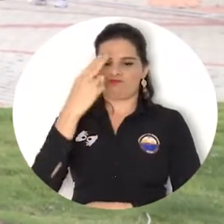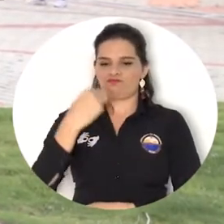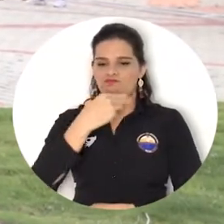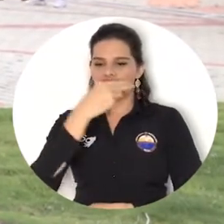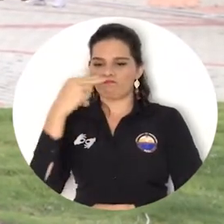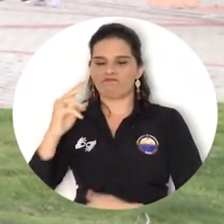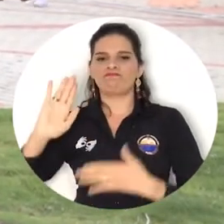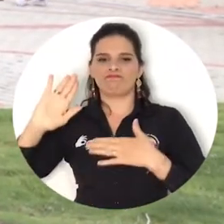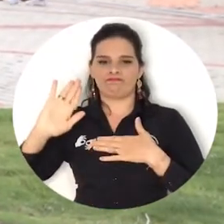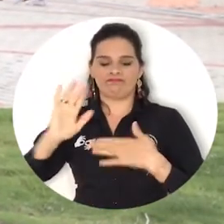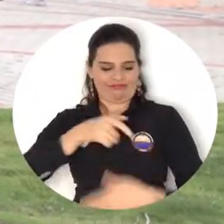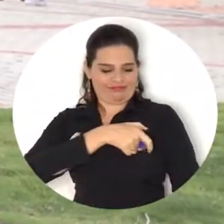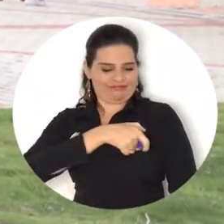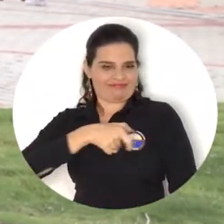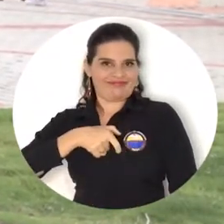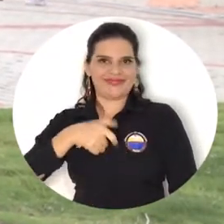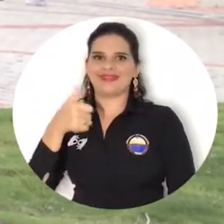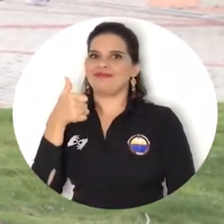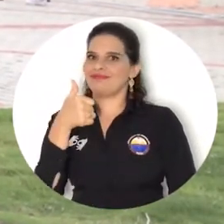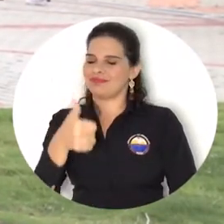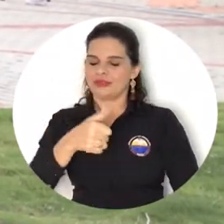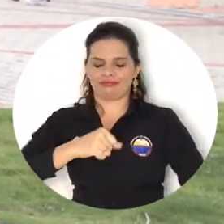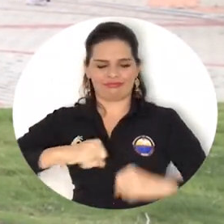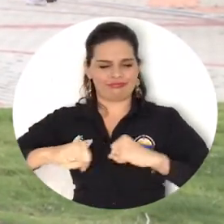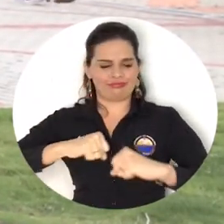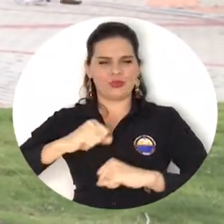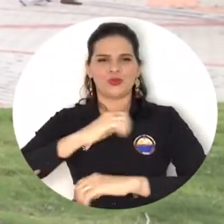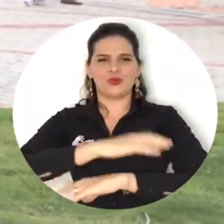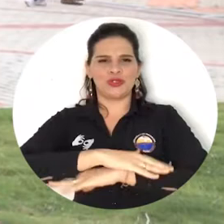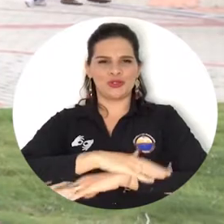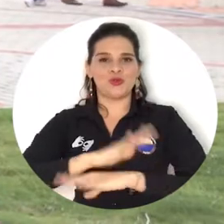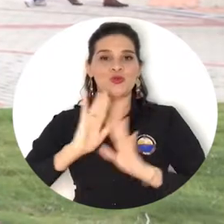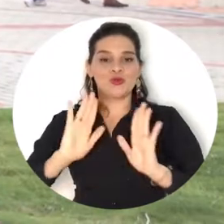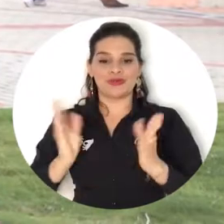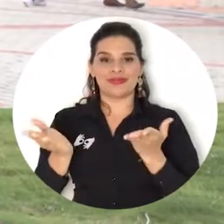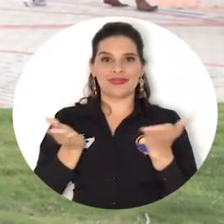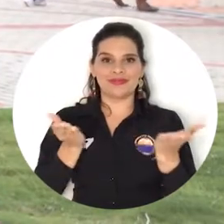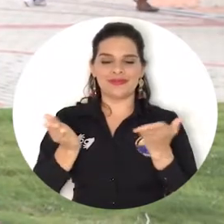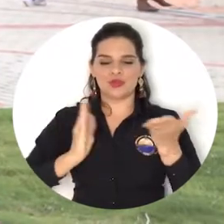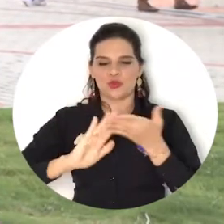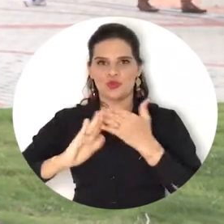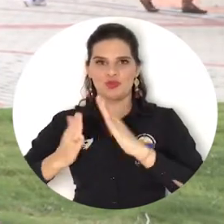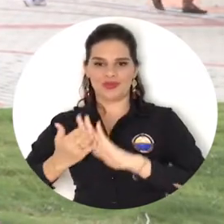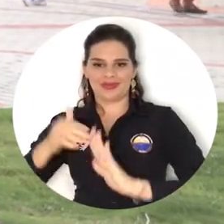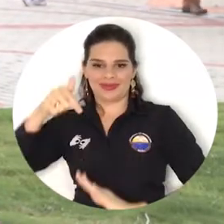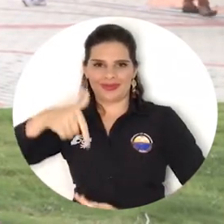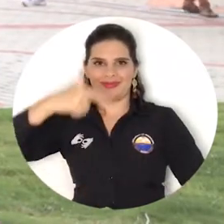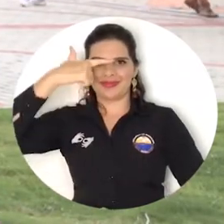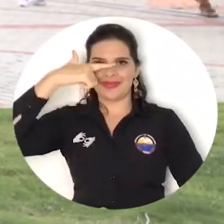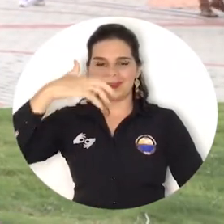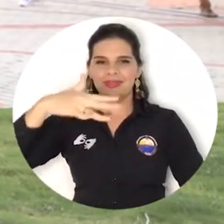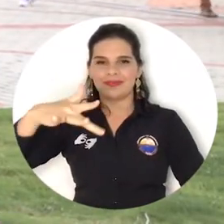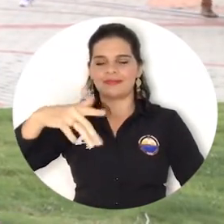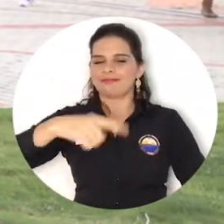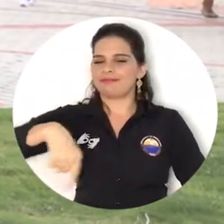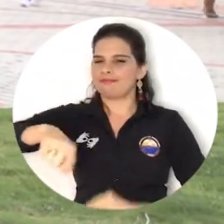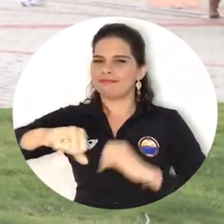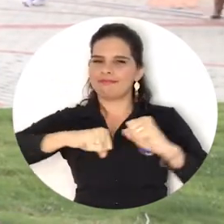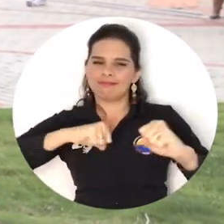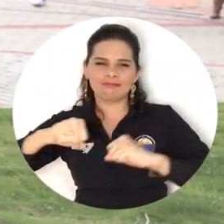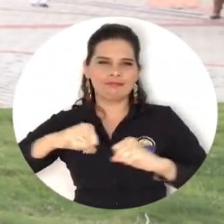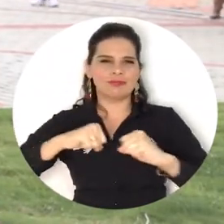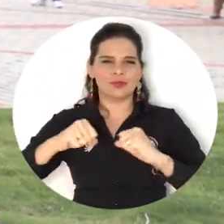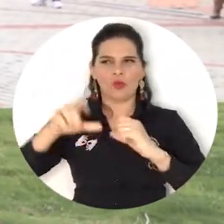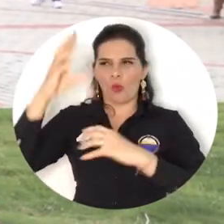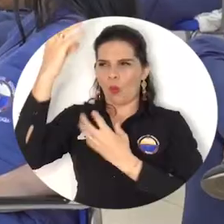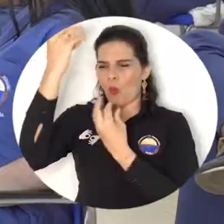compromiso ético con esta profesión y empiezan a poner al servicio de la comunidad samaria todo lo que han aprendido